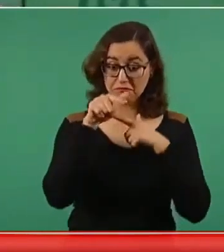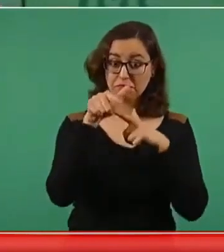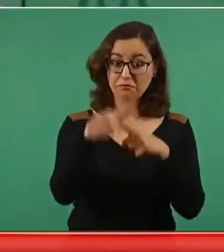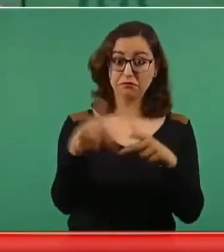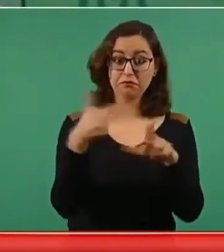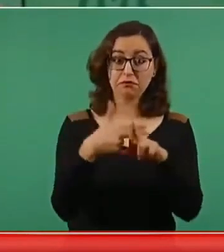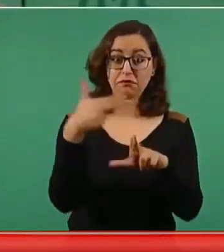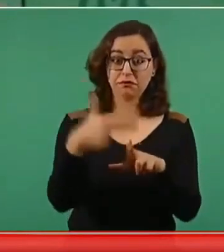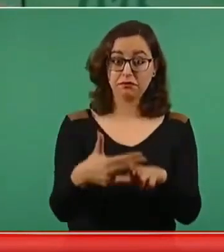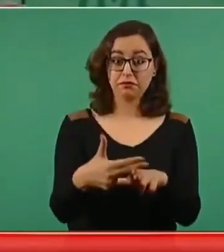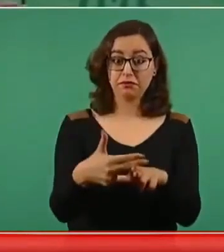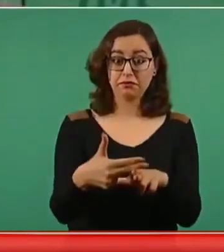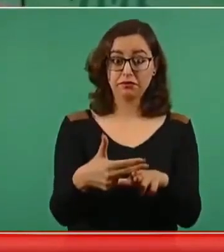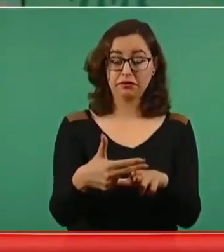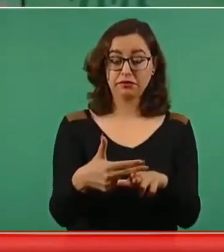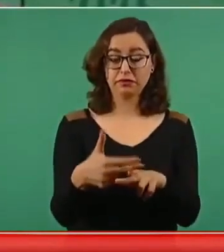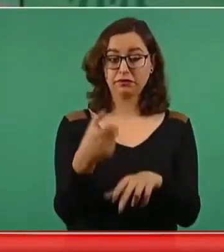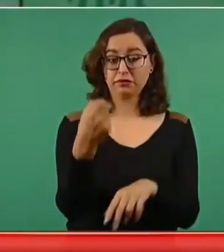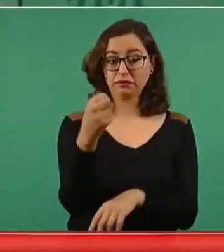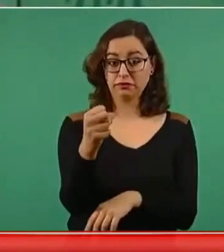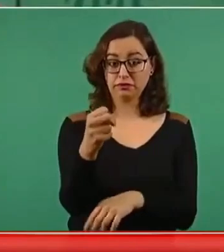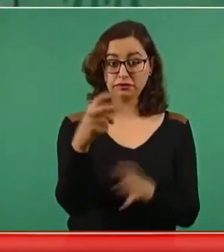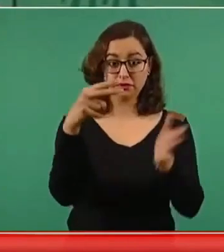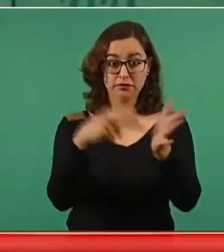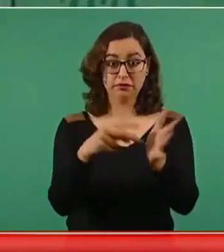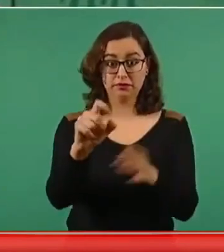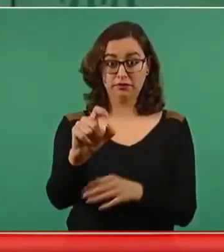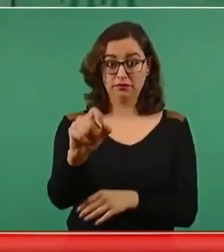quiero, y eso es lo que planteo en el libro,